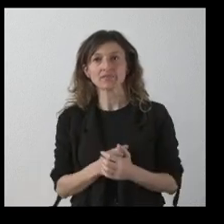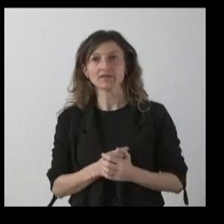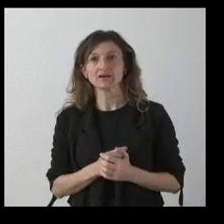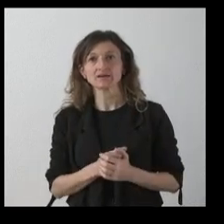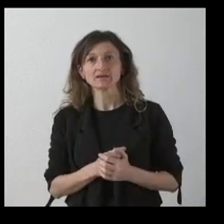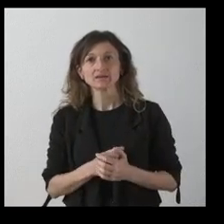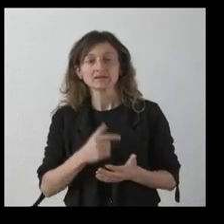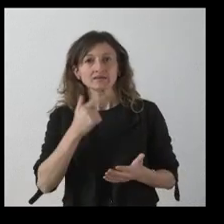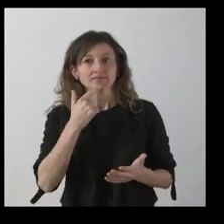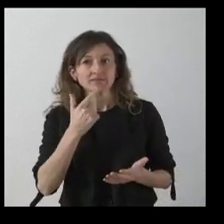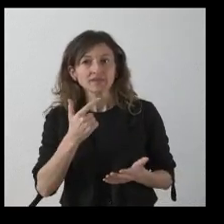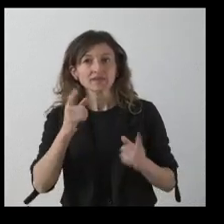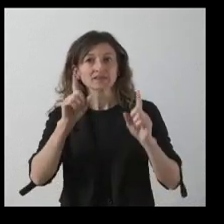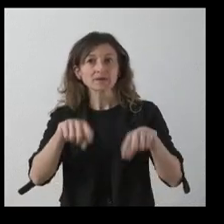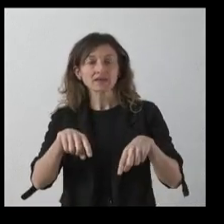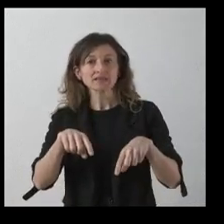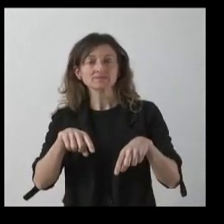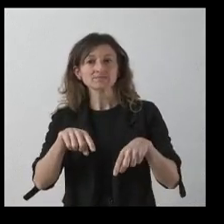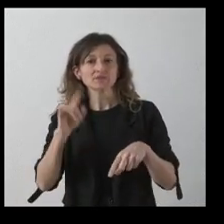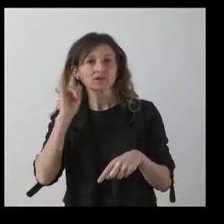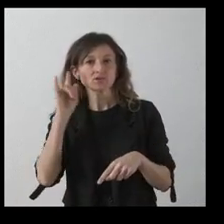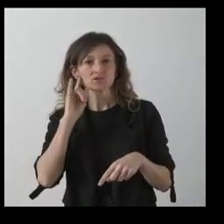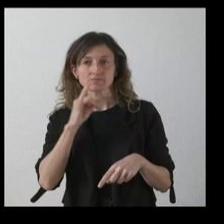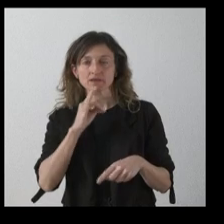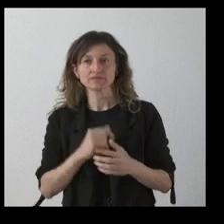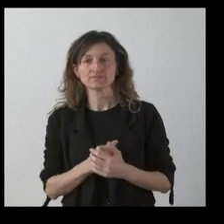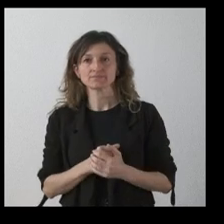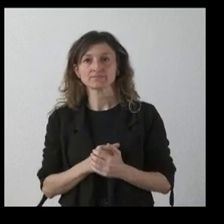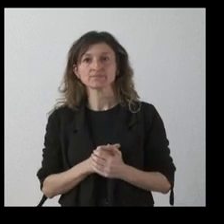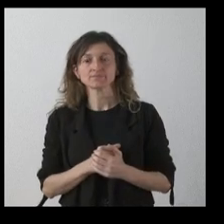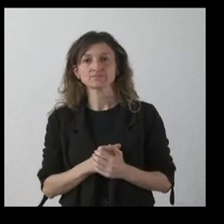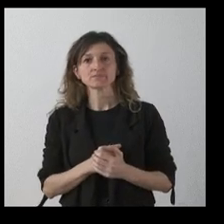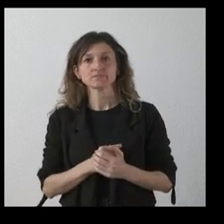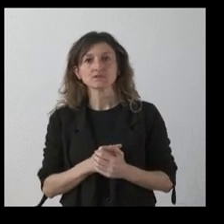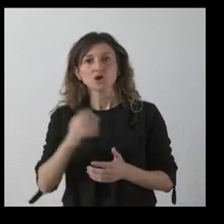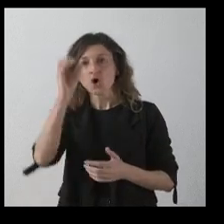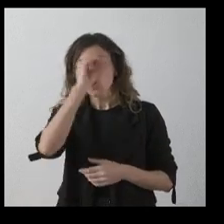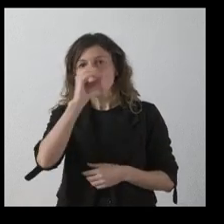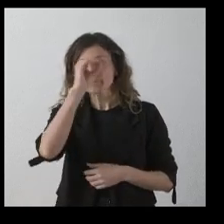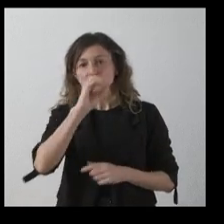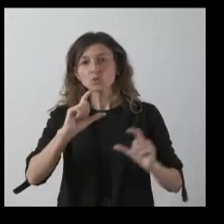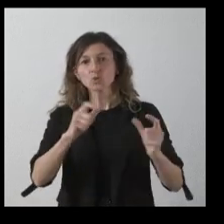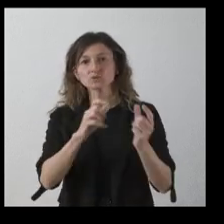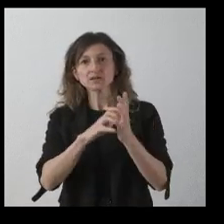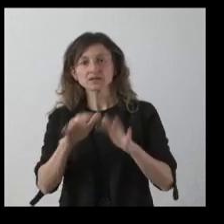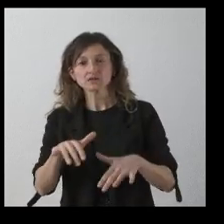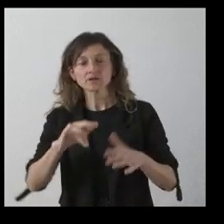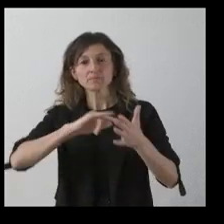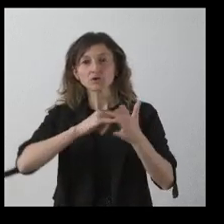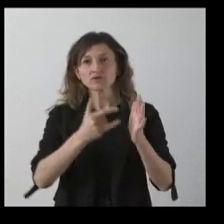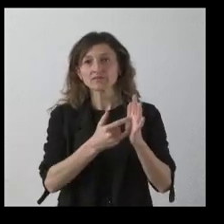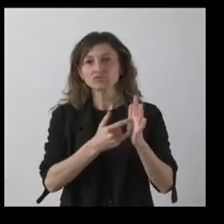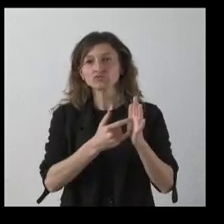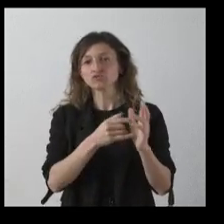correspondiente declaración de impacto ambiental, además, se había formulado con anterioridad. ¿Qué postura va a tomar la Junta? ¿Va a descartar este proyecto de